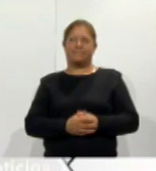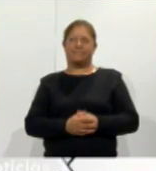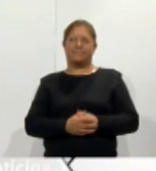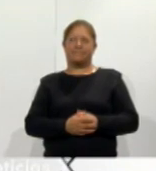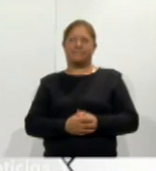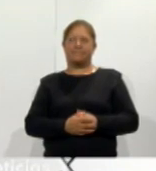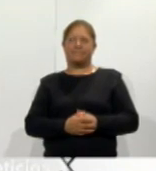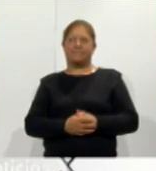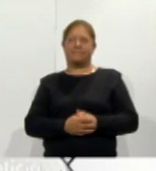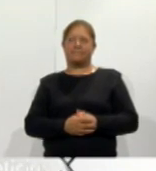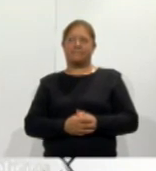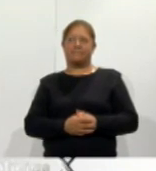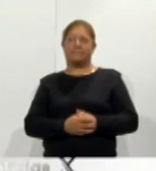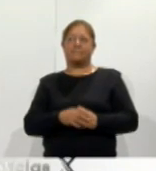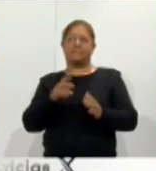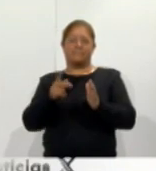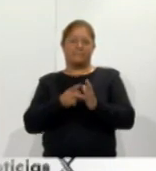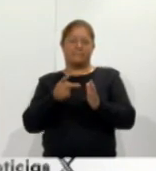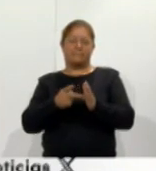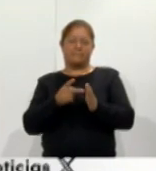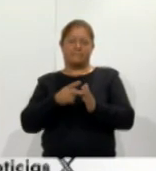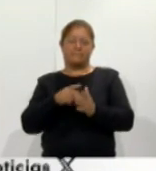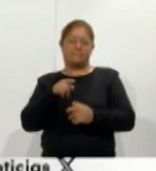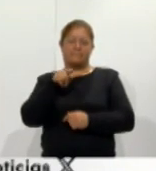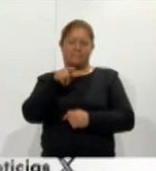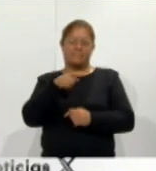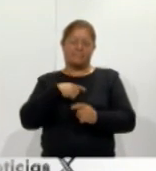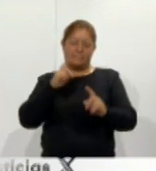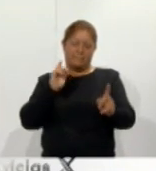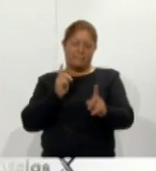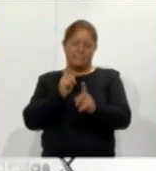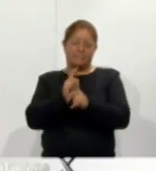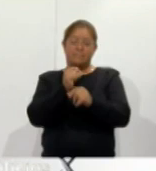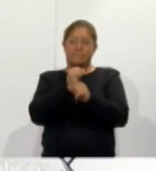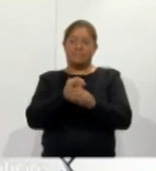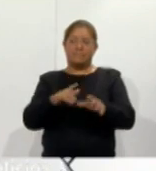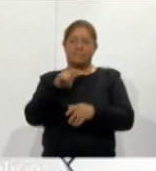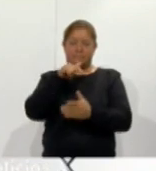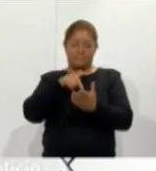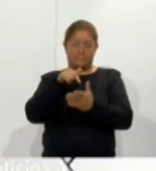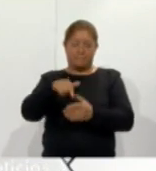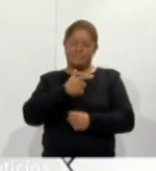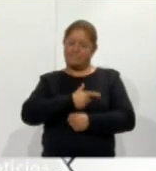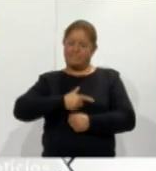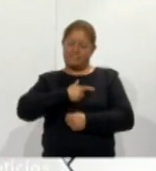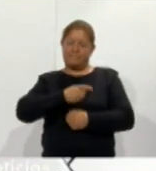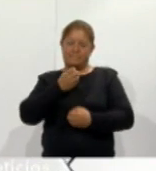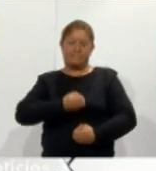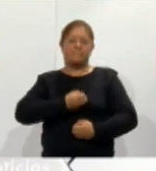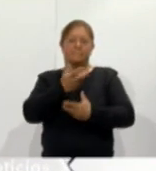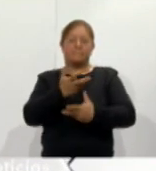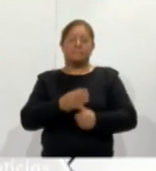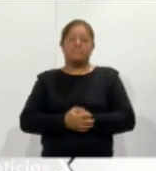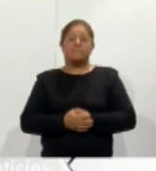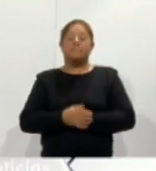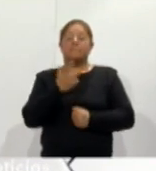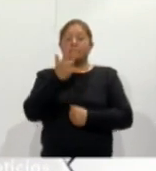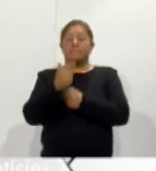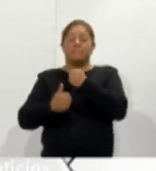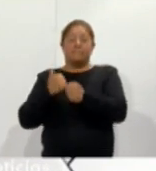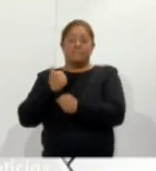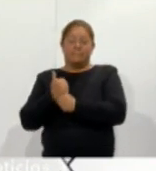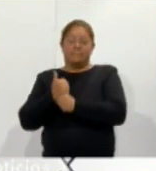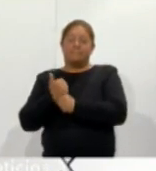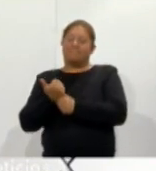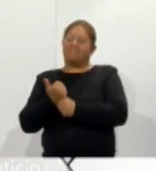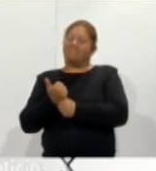Y bien estamos nuevamente con usted y le tenemos información local es un gusto compartirle que después de siete años del